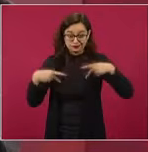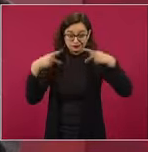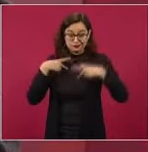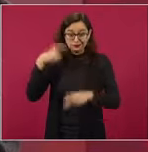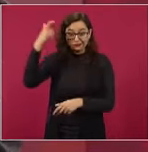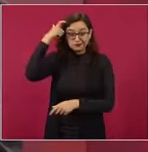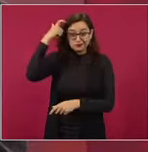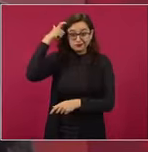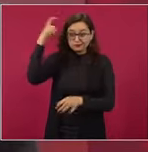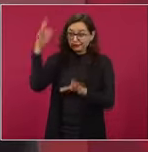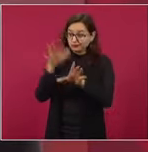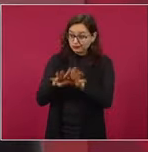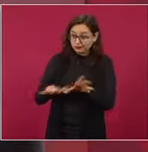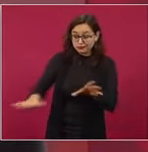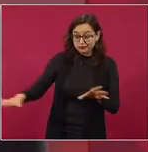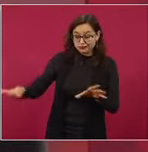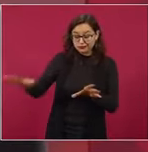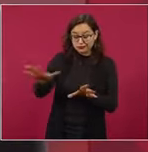nos damos ya